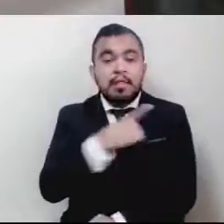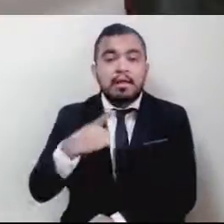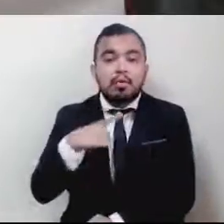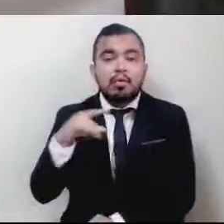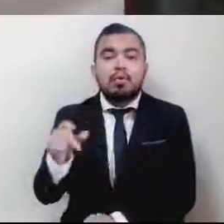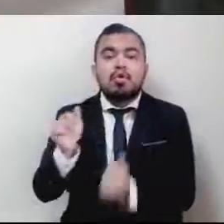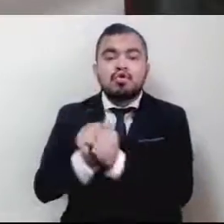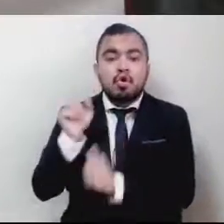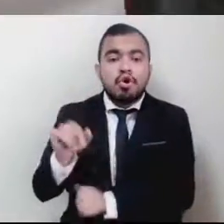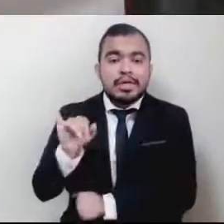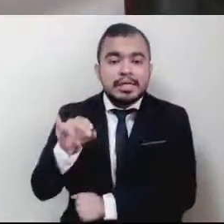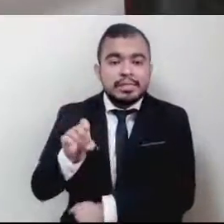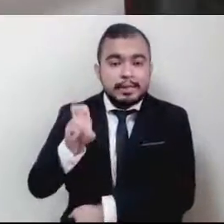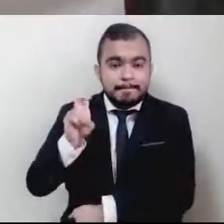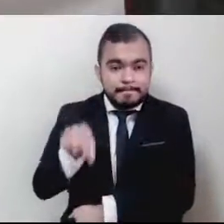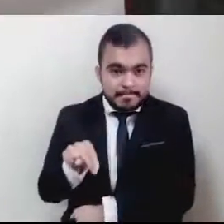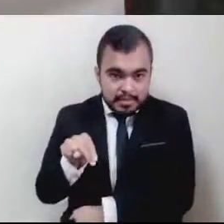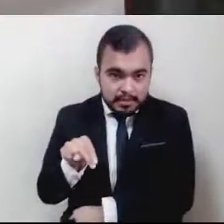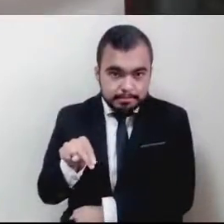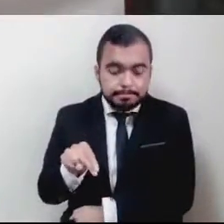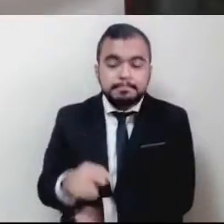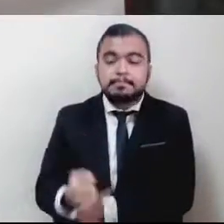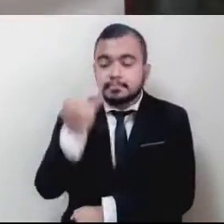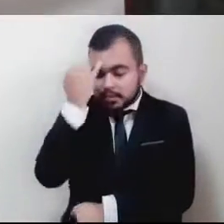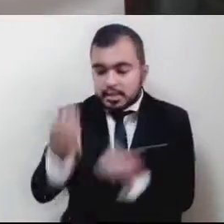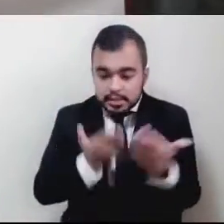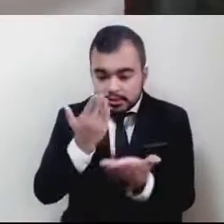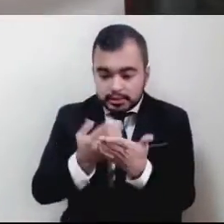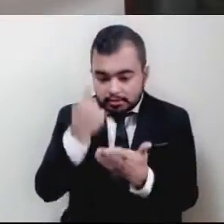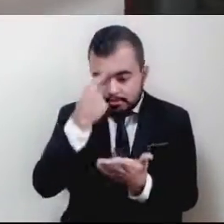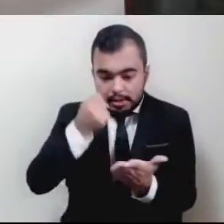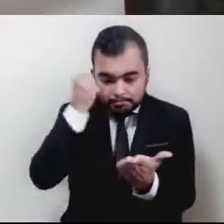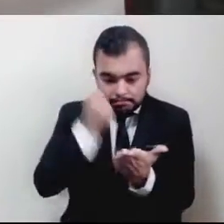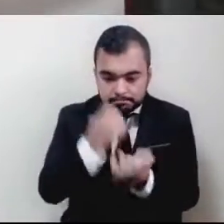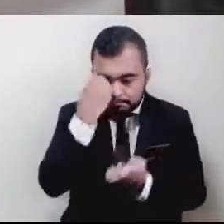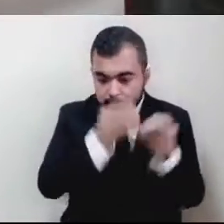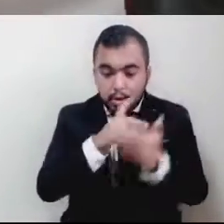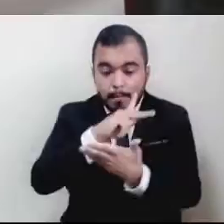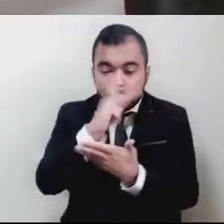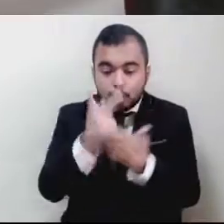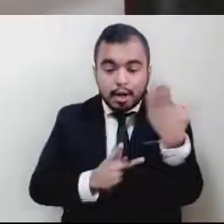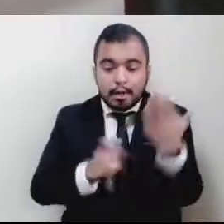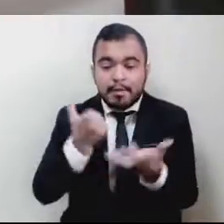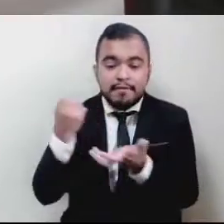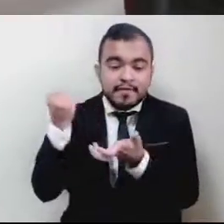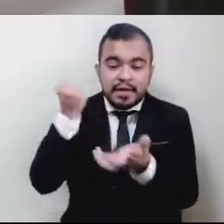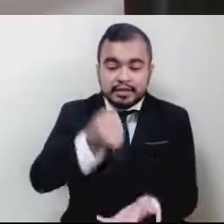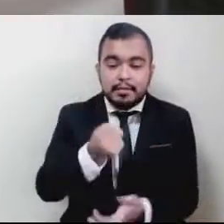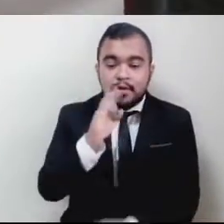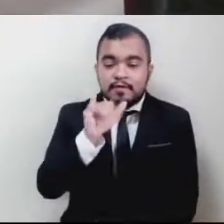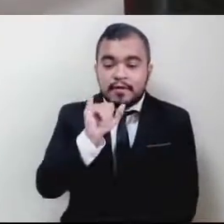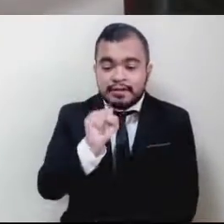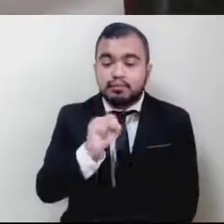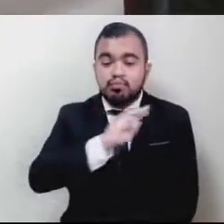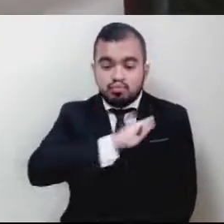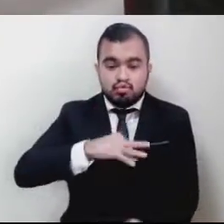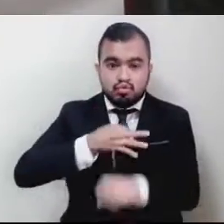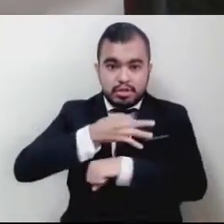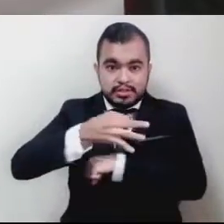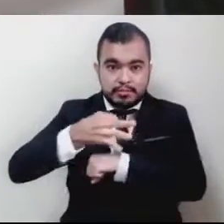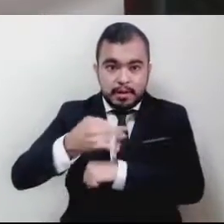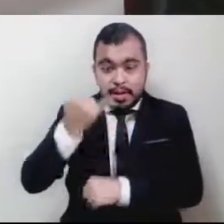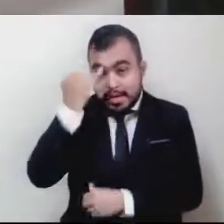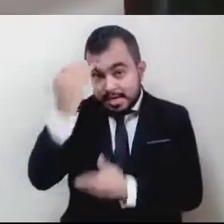Iniciativa de Decreto de Autorización del Programa de Financiamiento FAIS Municipal. Iniciativa de Decreto de